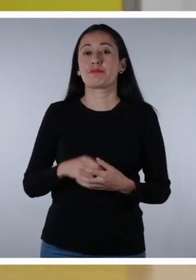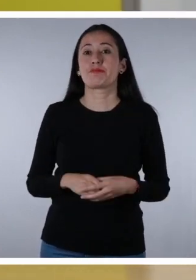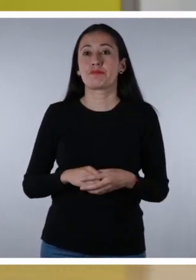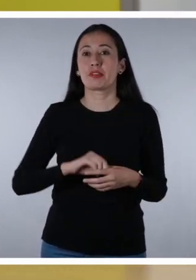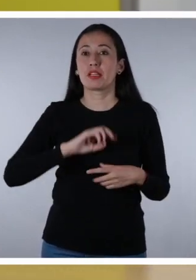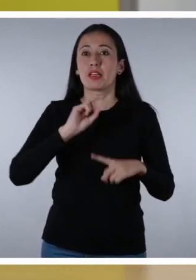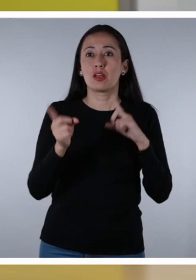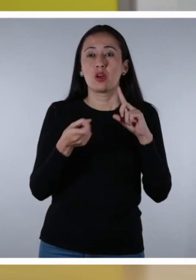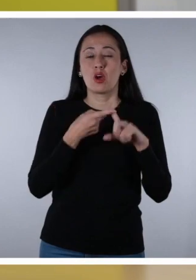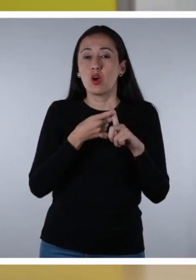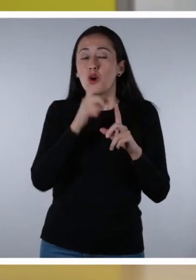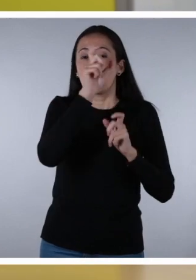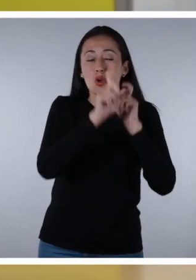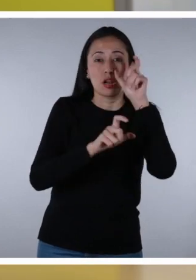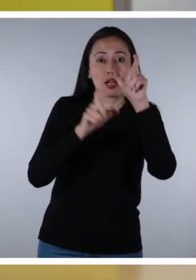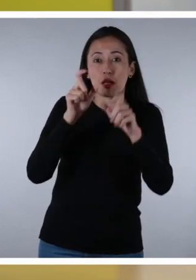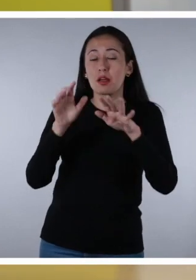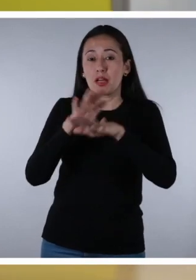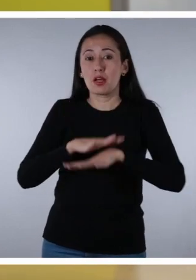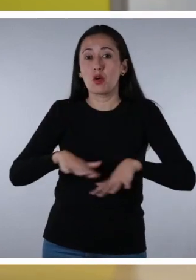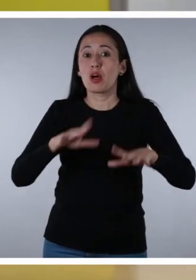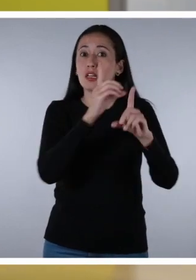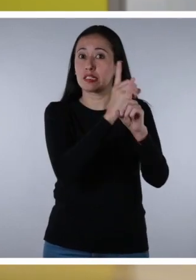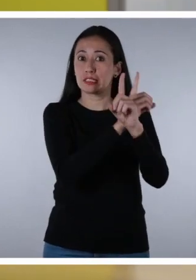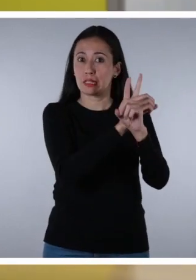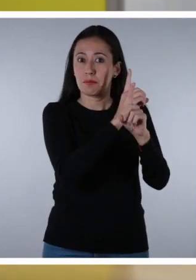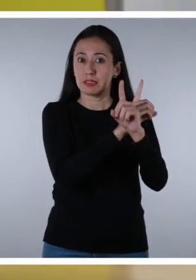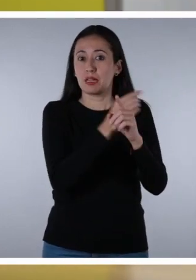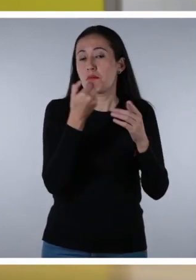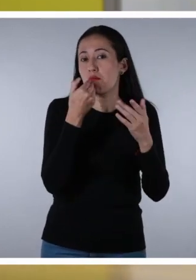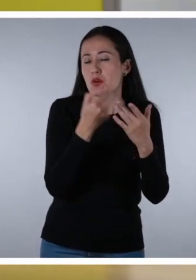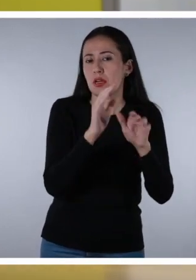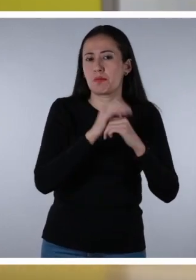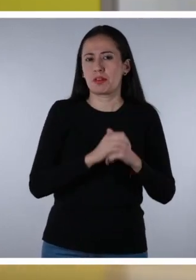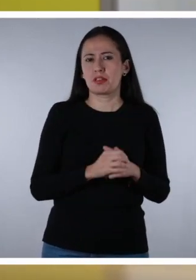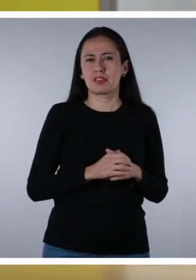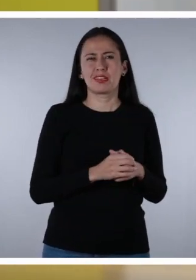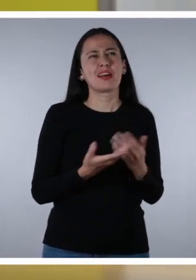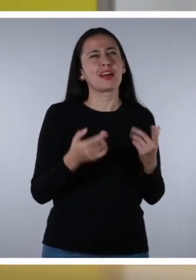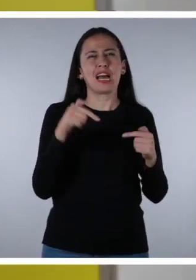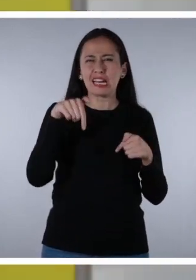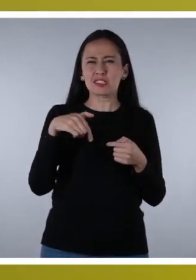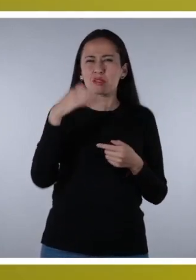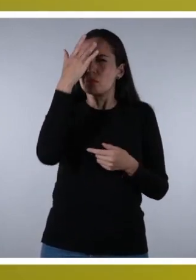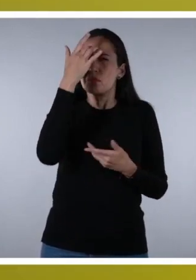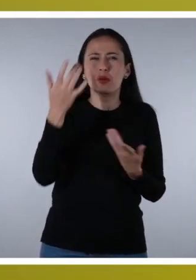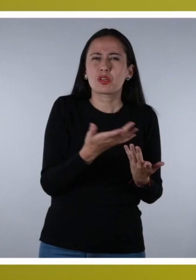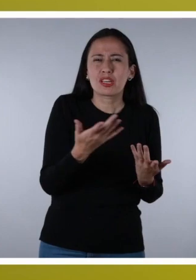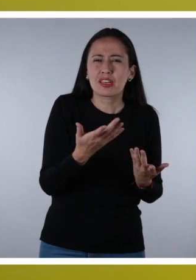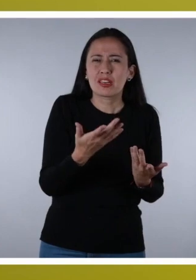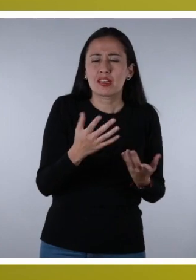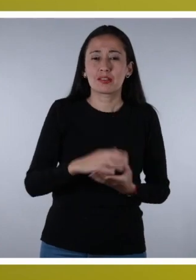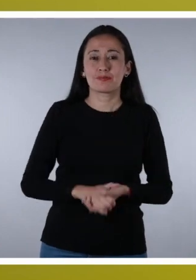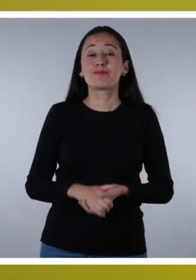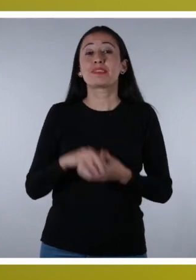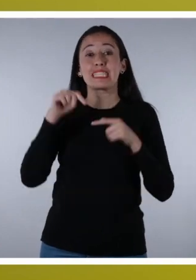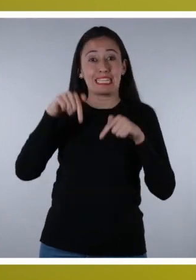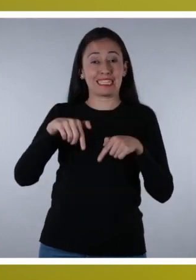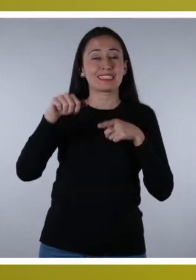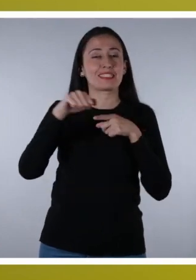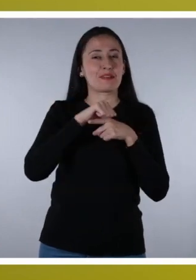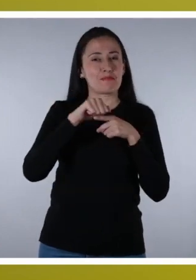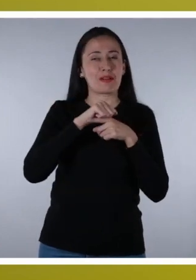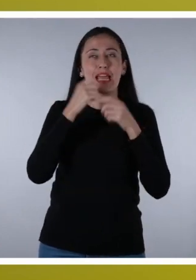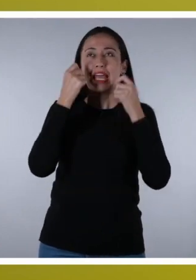Uno de los personajes podrá ser una persona con discapacidad. ¿Pero para qué nos sirve este juego? Pues este ejercicio sirve para